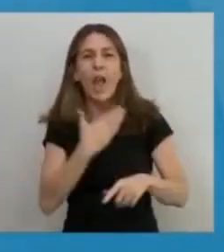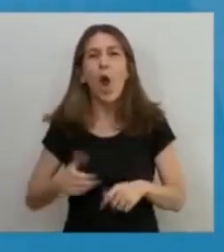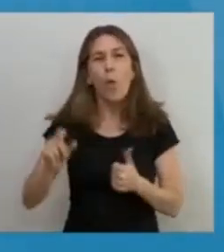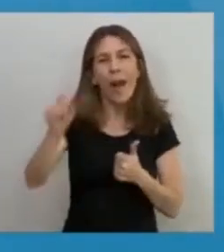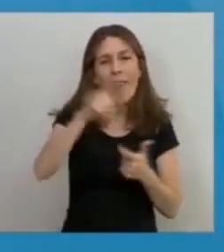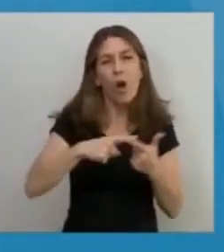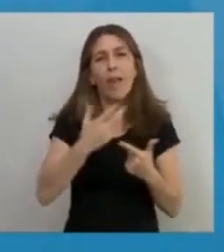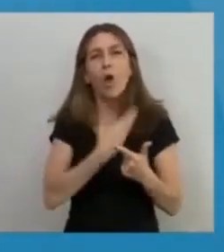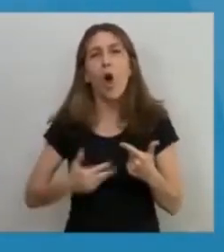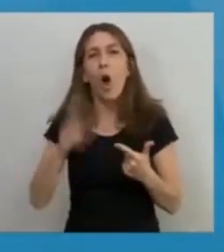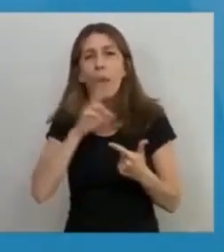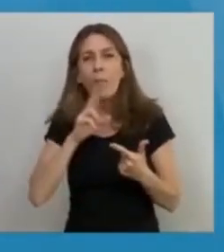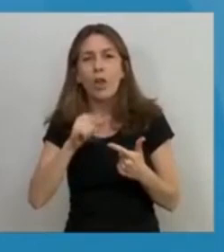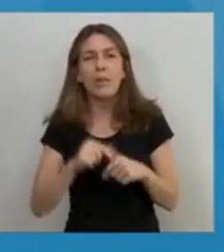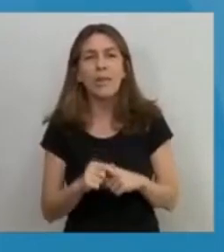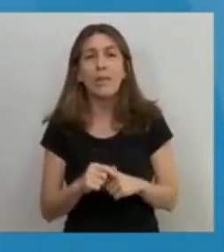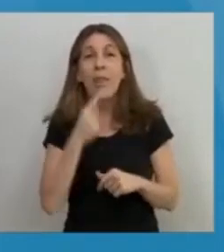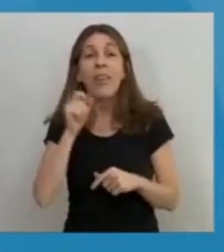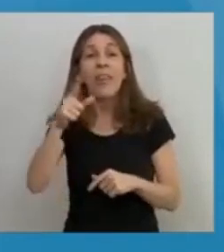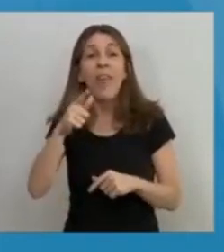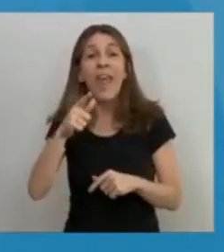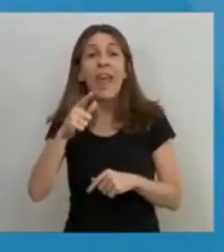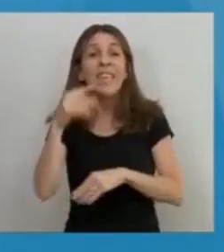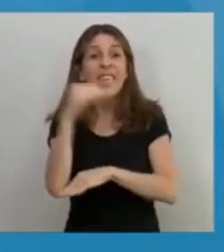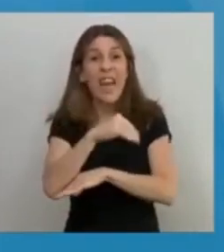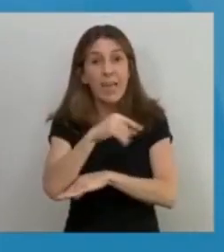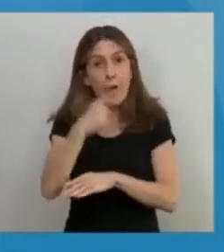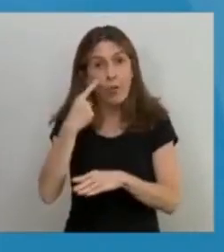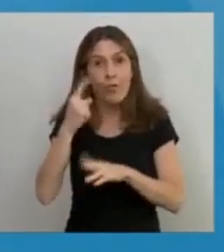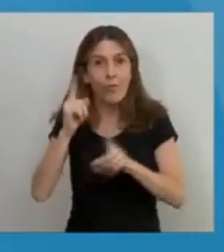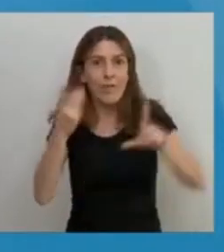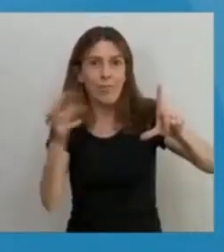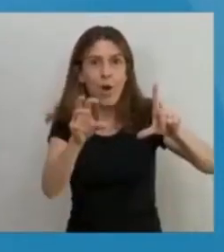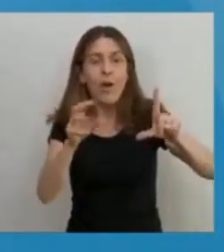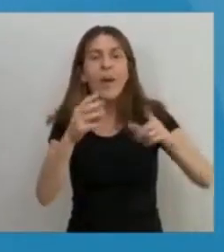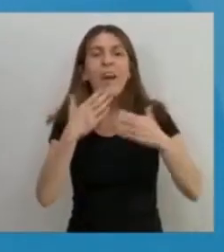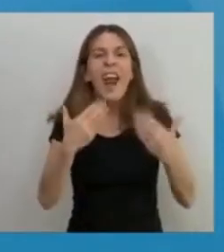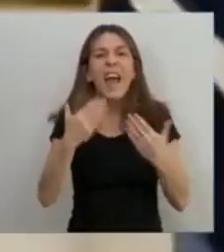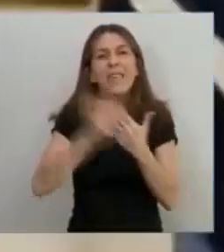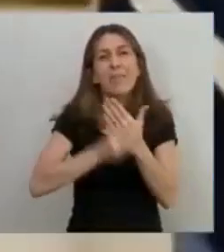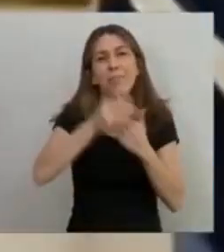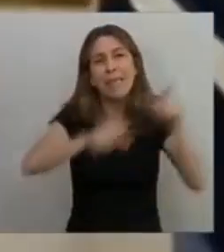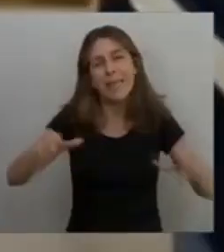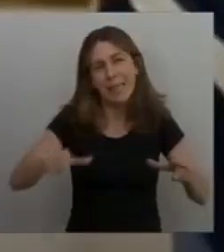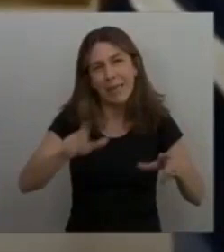la gobernadora de Santa Cruz por participar de este encuentro, gracias a los ministros que me acompañan.